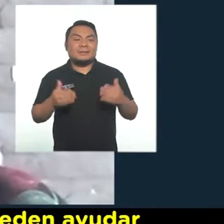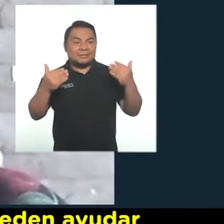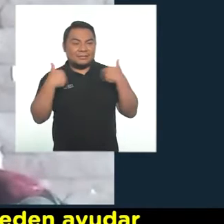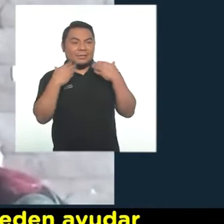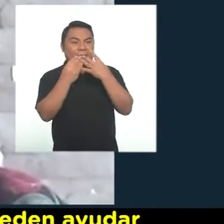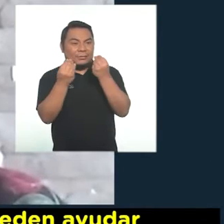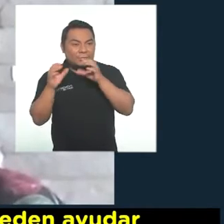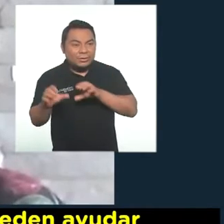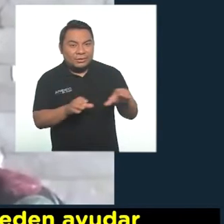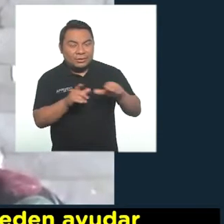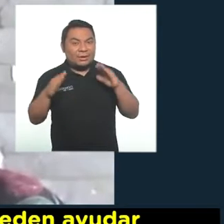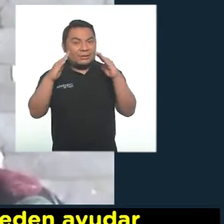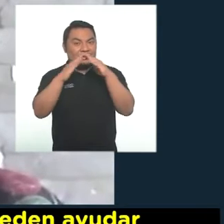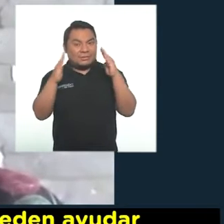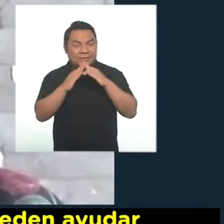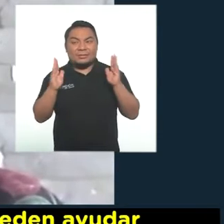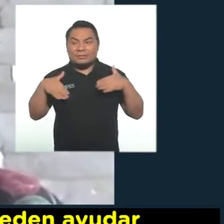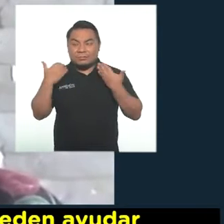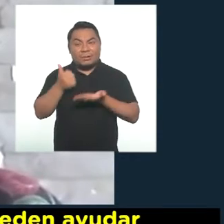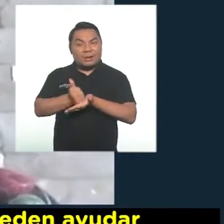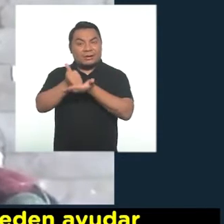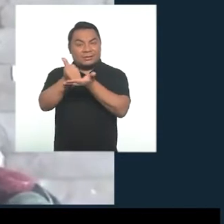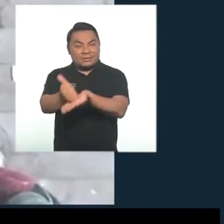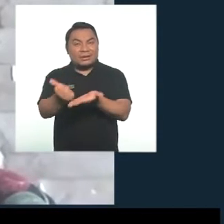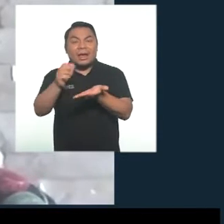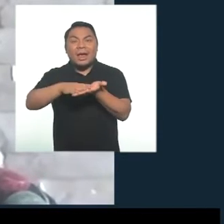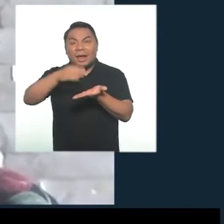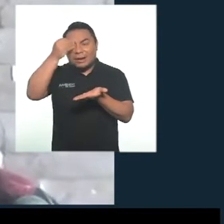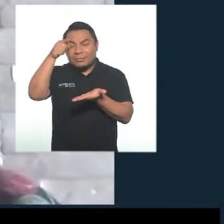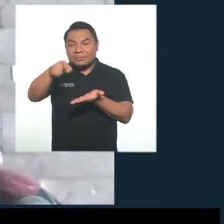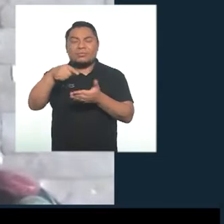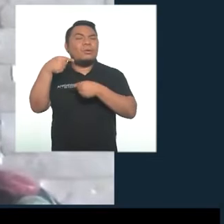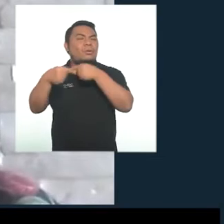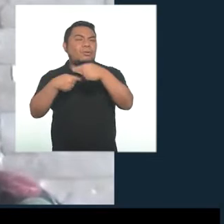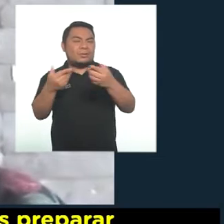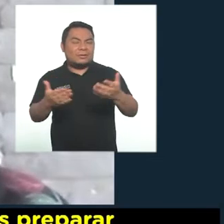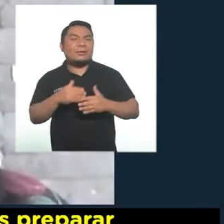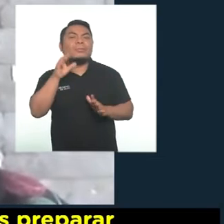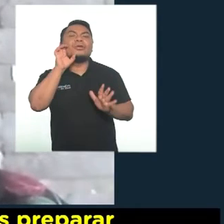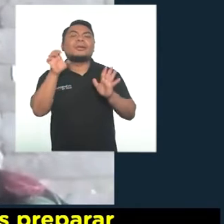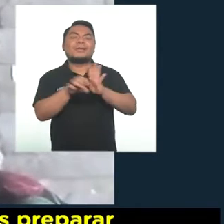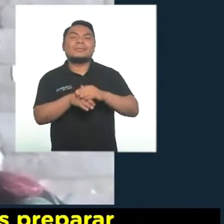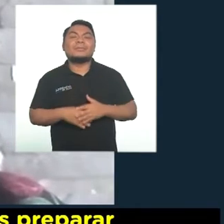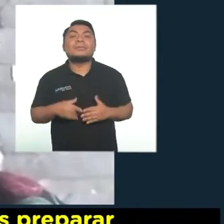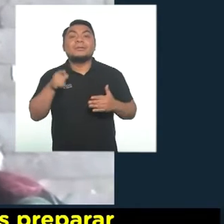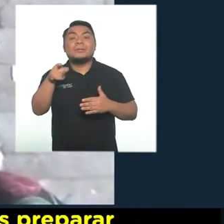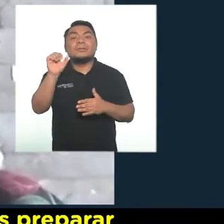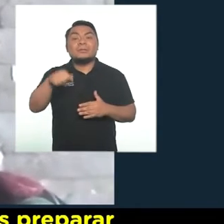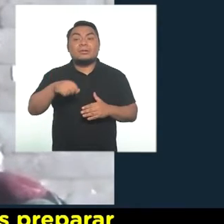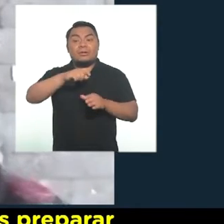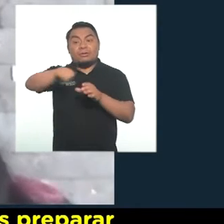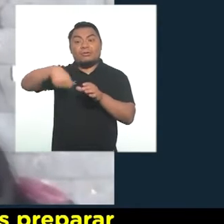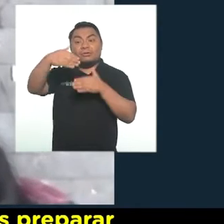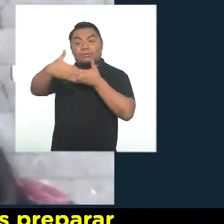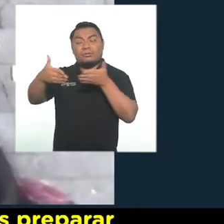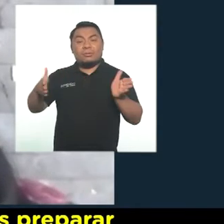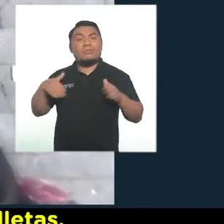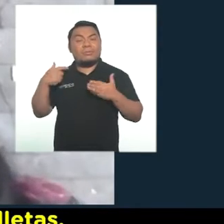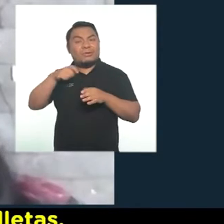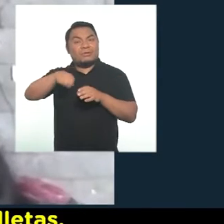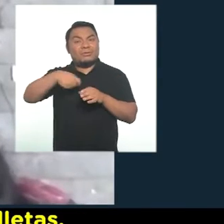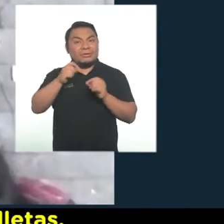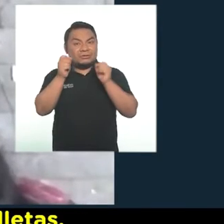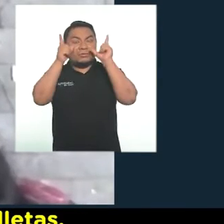Tenemos muchas actividades en casa que nos pueden ayudar a aprender desde lo cotidiano. Por ejemplo, si estamos en la cocina, podemos